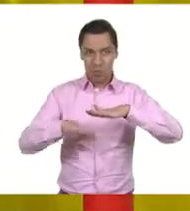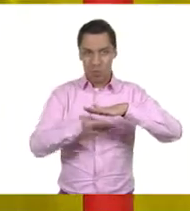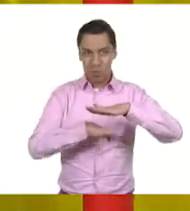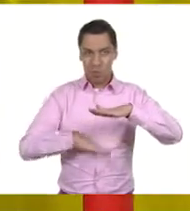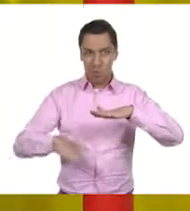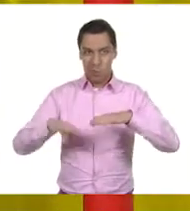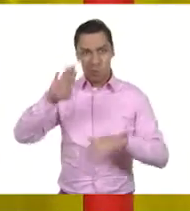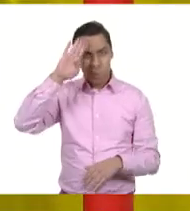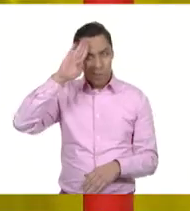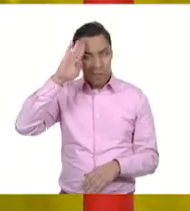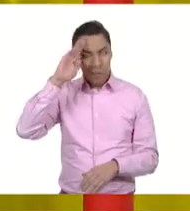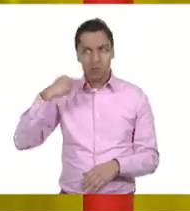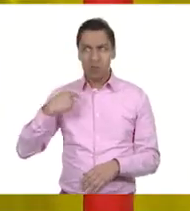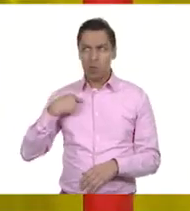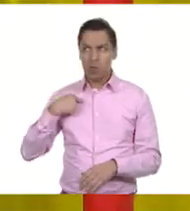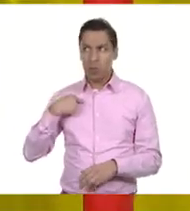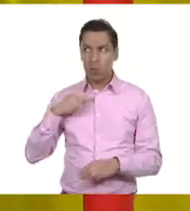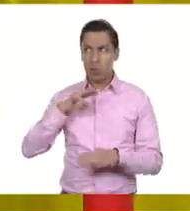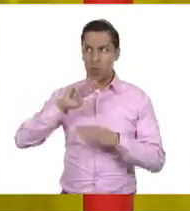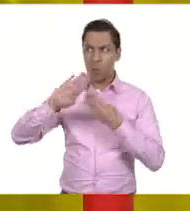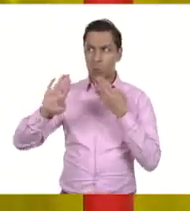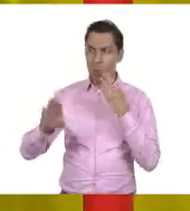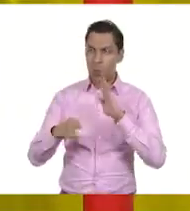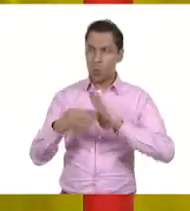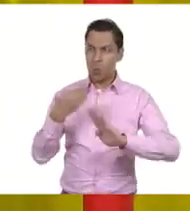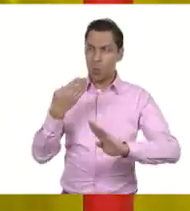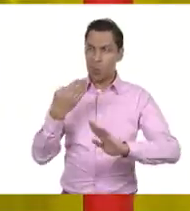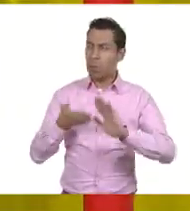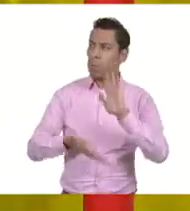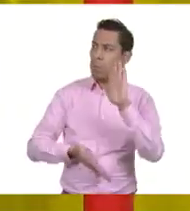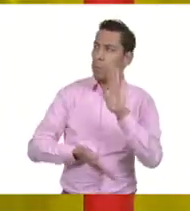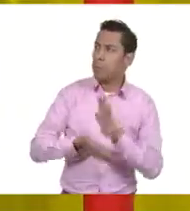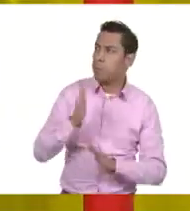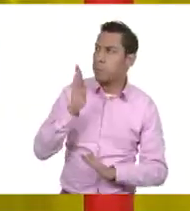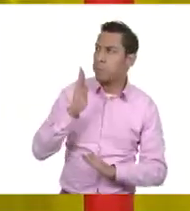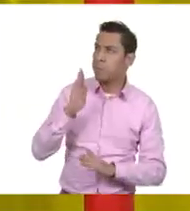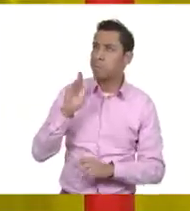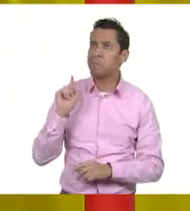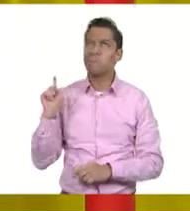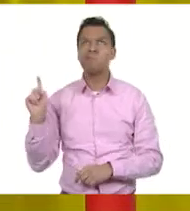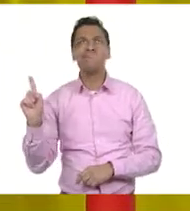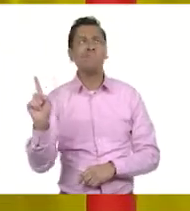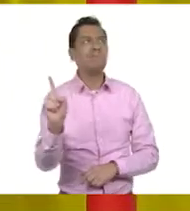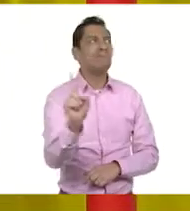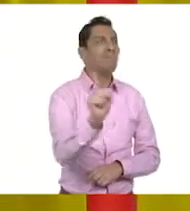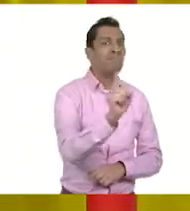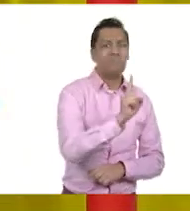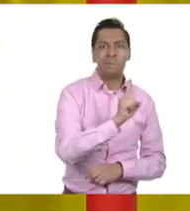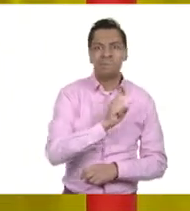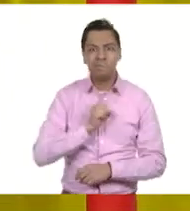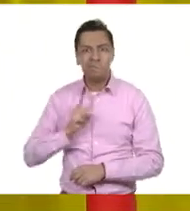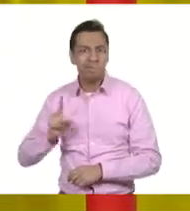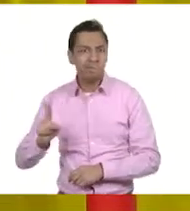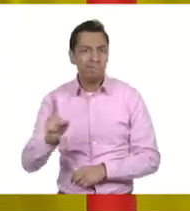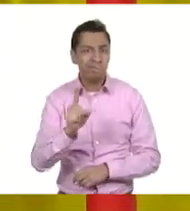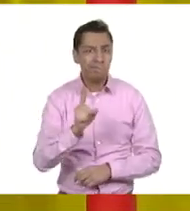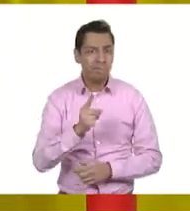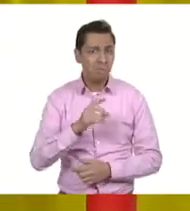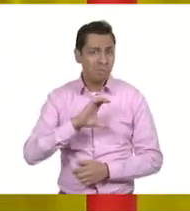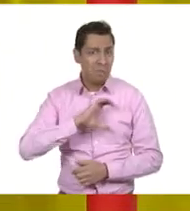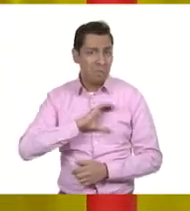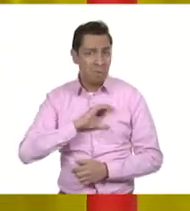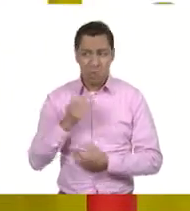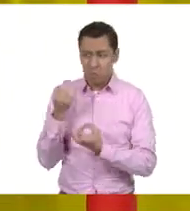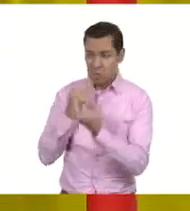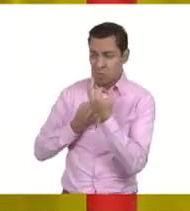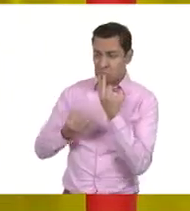anduviera por el mundo sin amor, sin contacto con otras personas, creo que difícilmente podría sobrevivir. Es